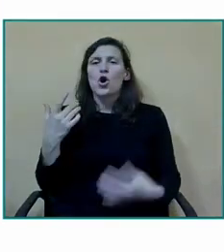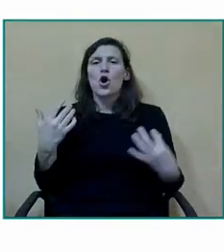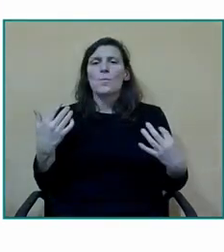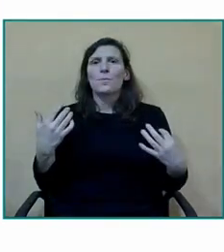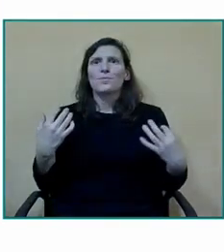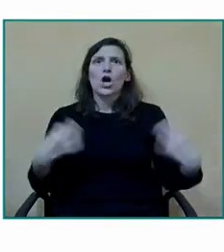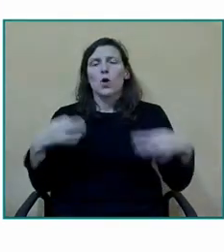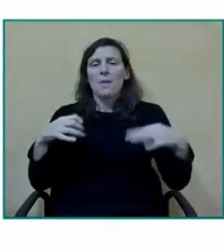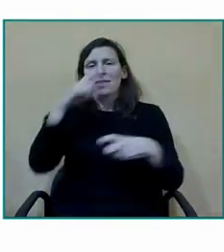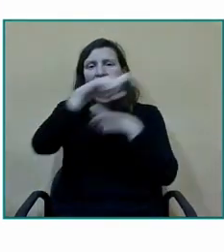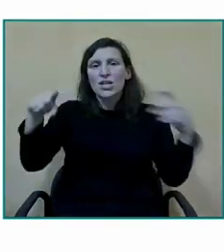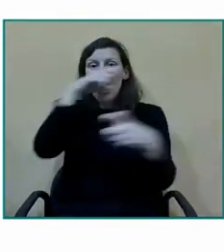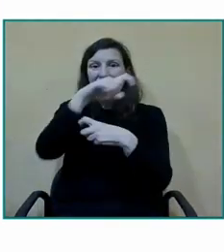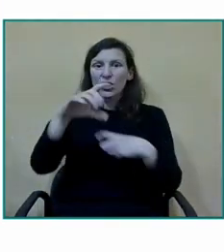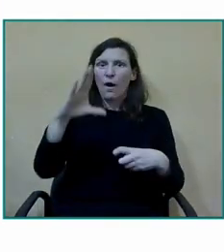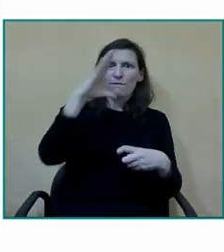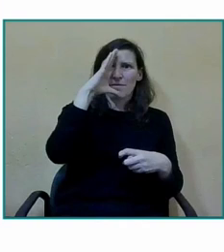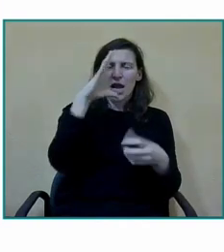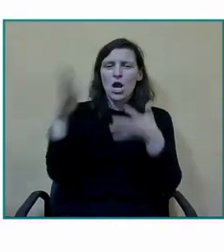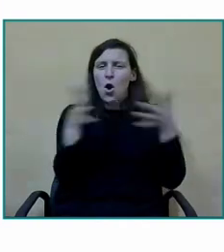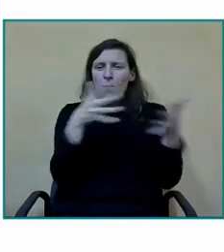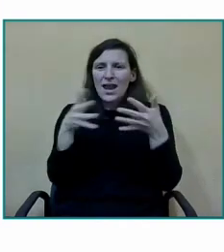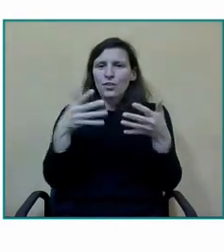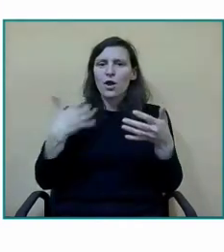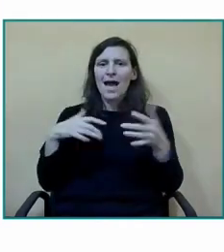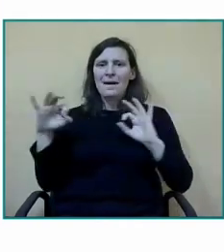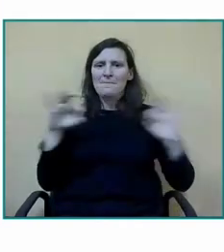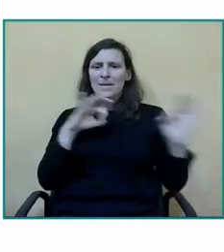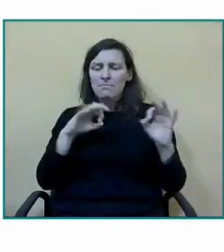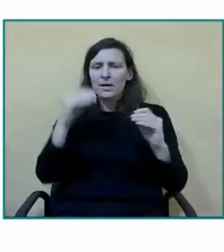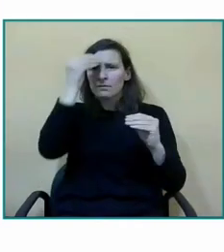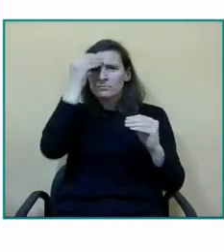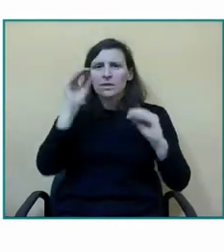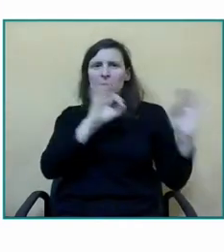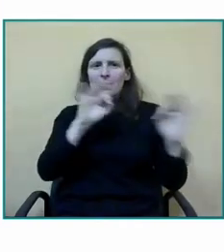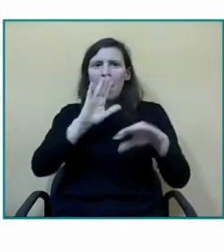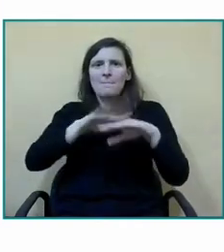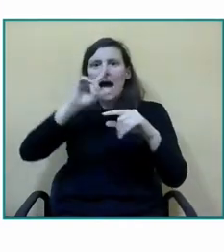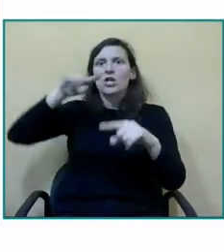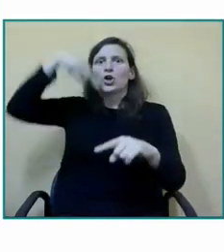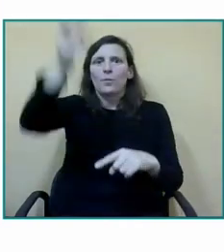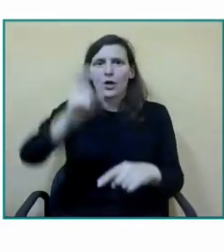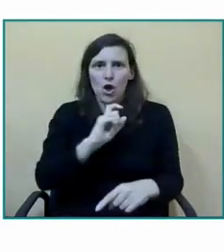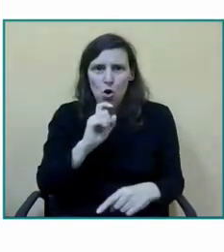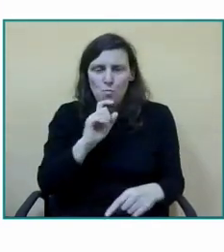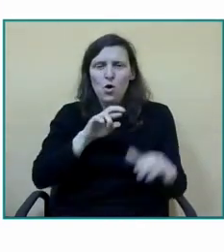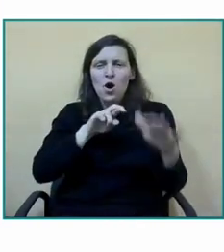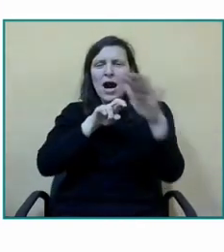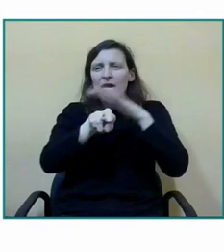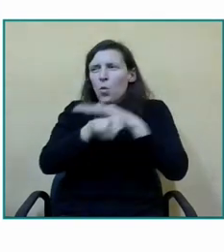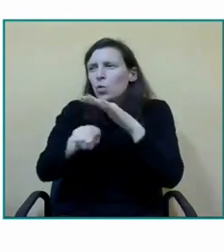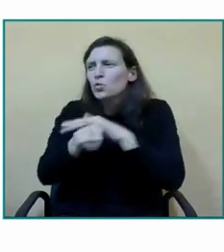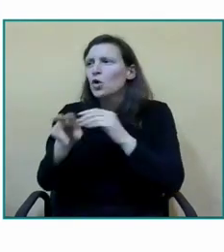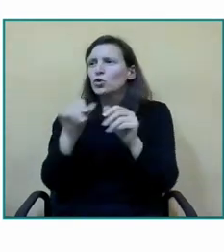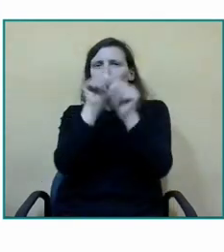estamos planeando el próximo curso ya estamos pensando cuáles van a ser los recursos los que vamos a abordar en